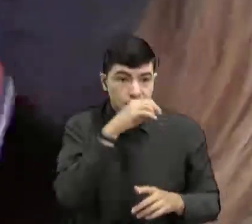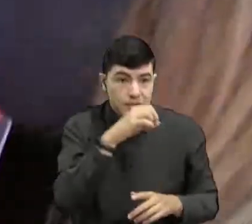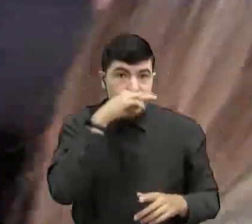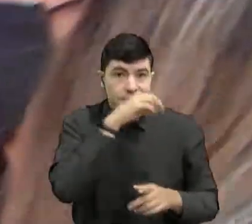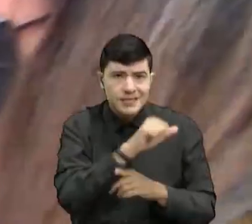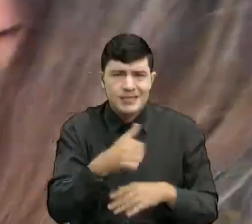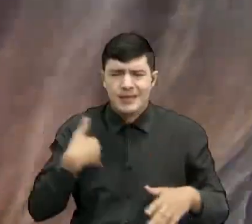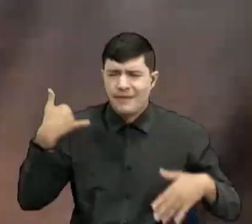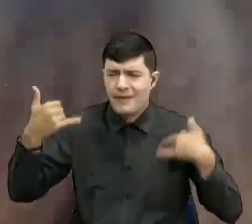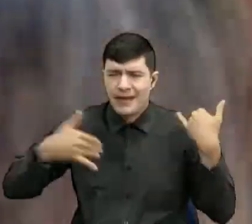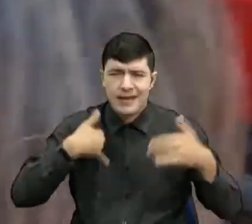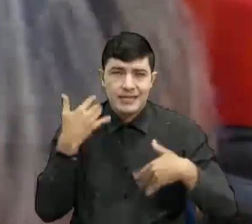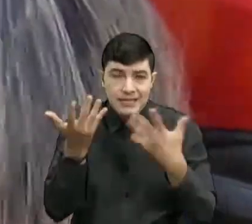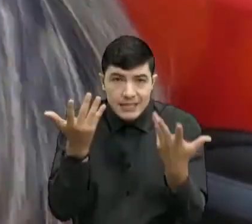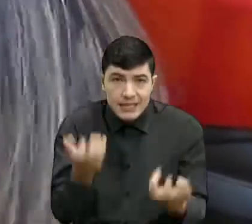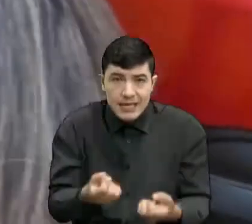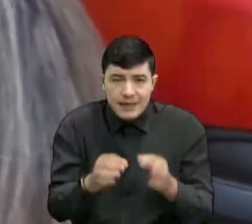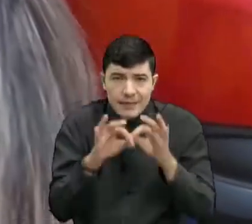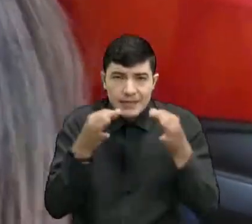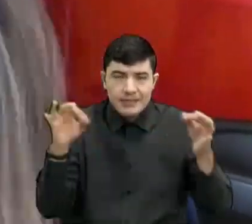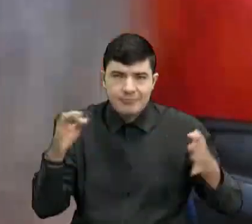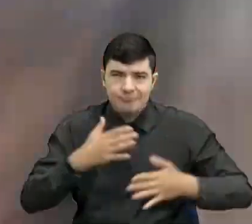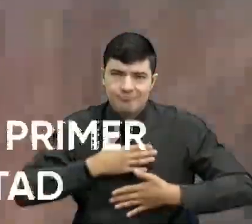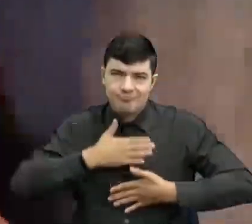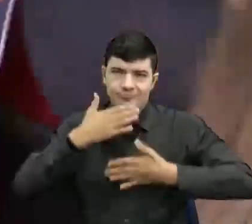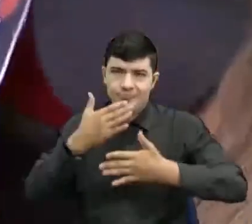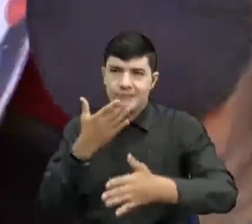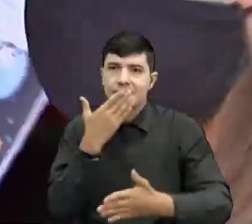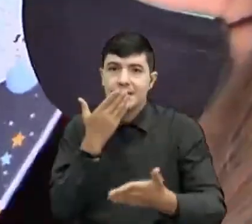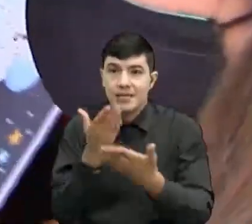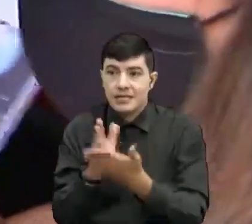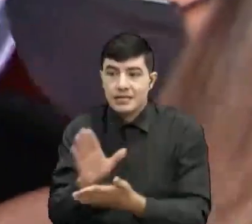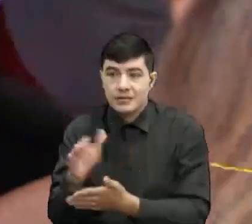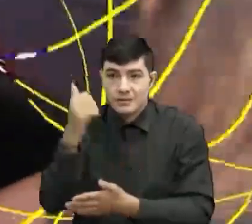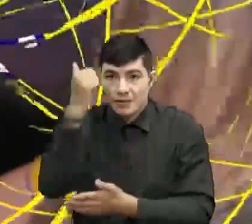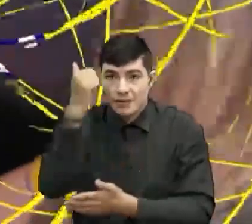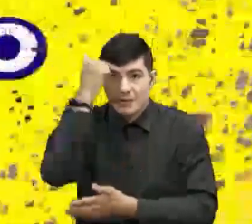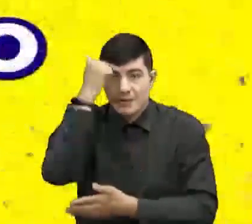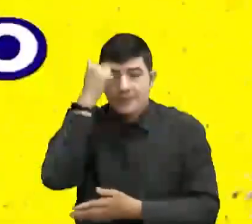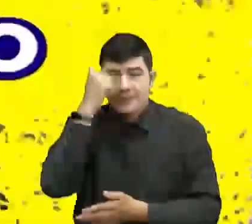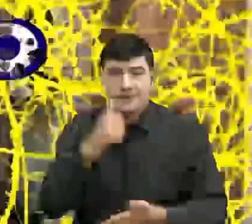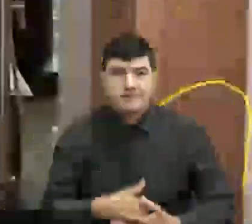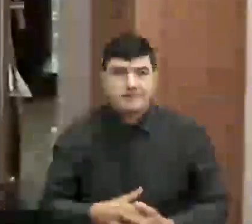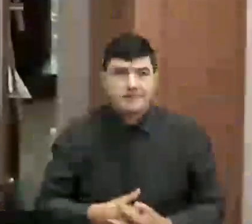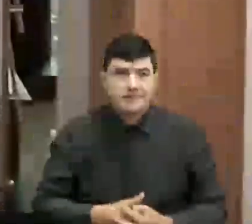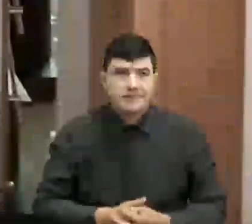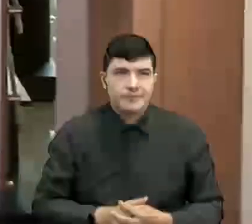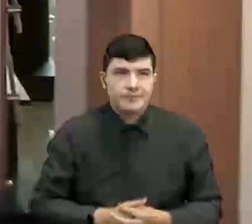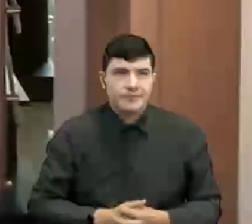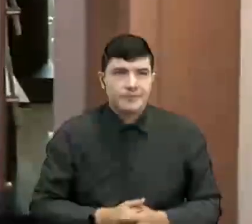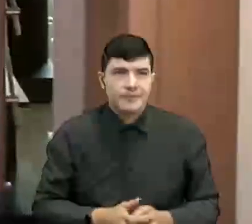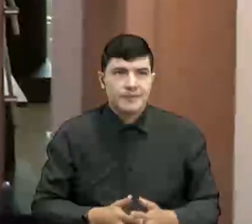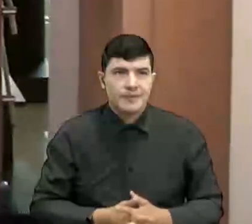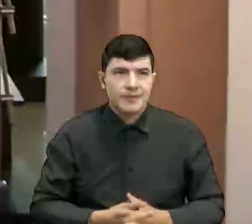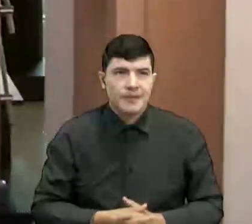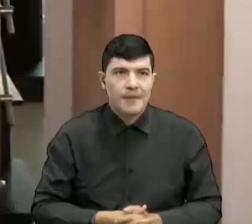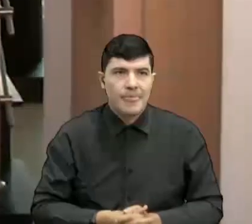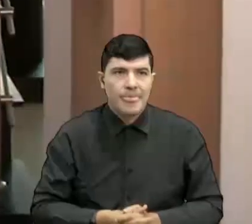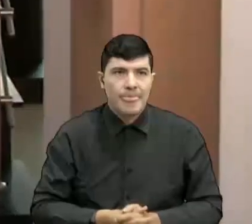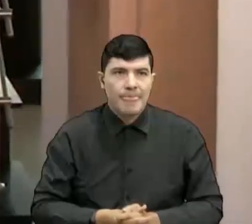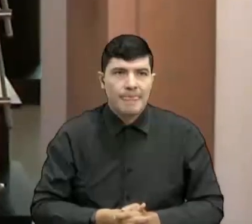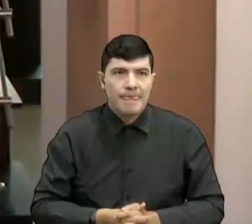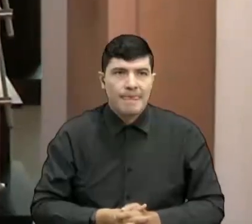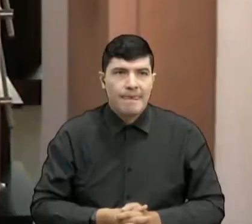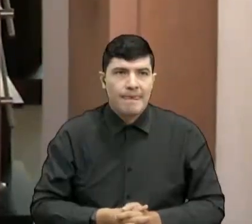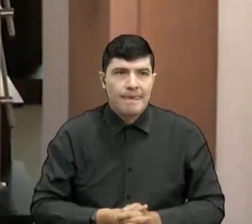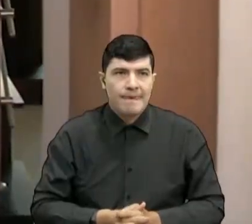quieren enviar un pequeño mensaje de agradecimiento a sus t-shirts, como ellos mismos los llaman. Gracias por esto,